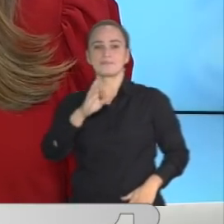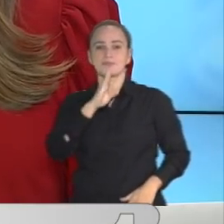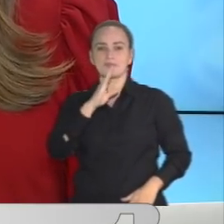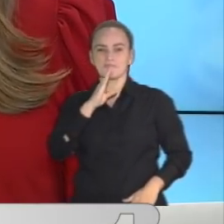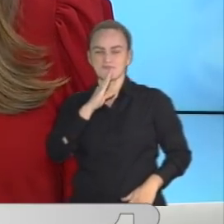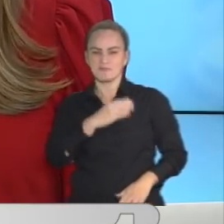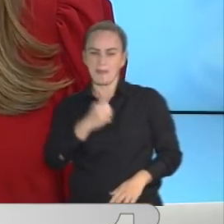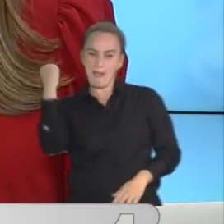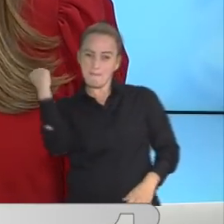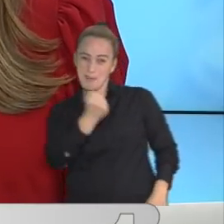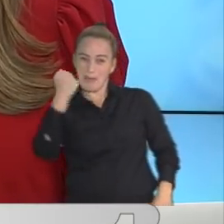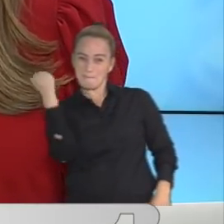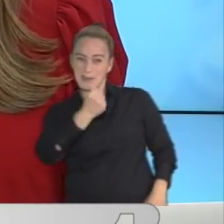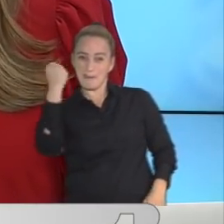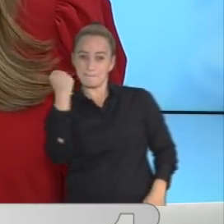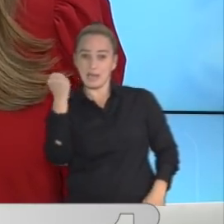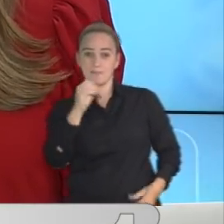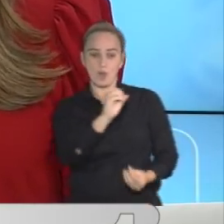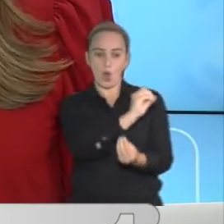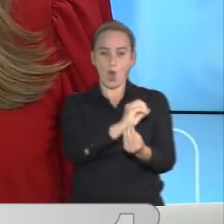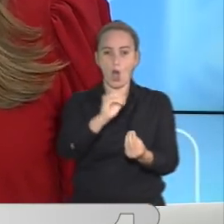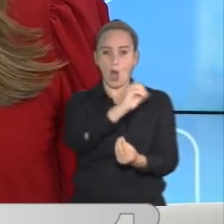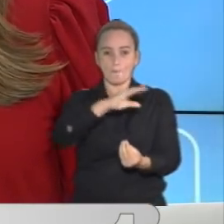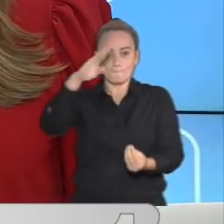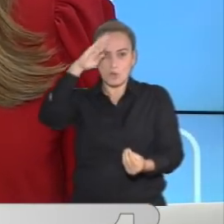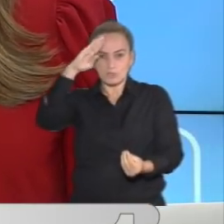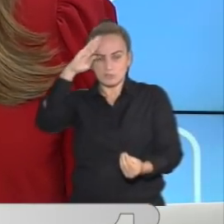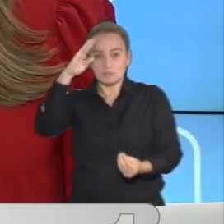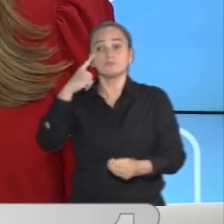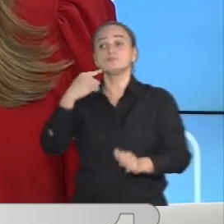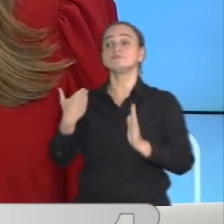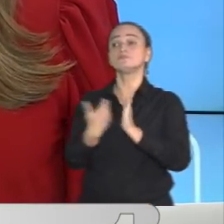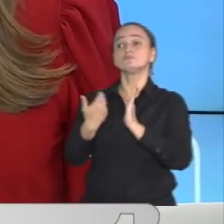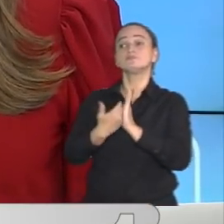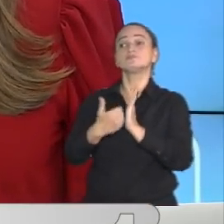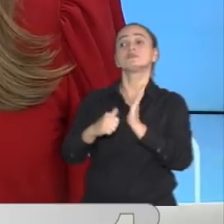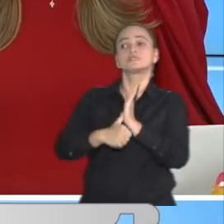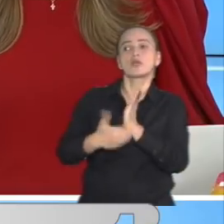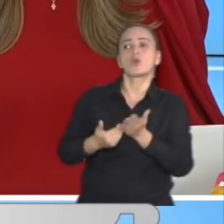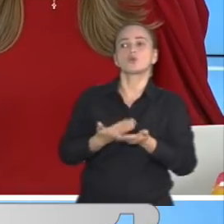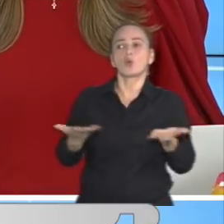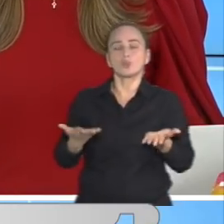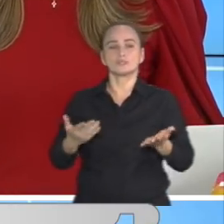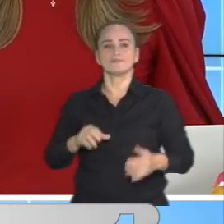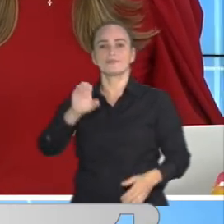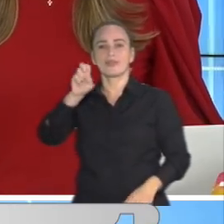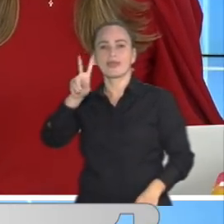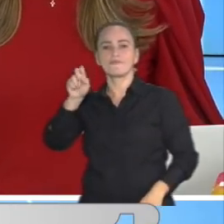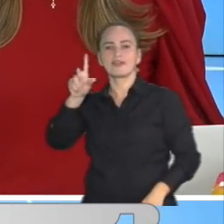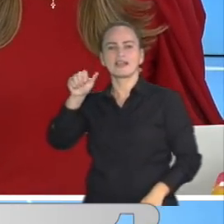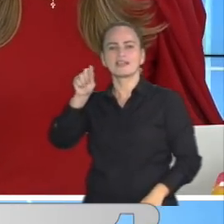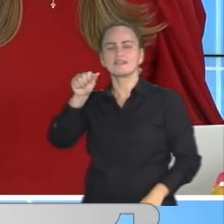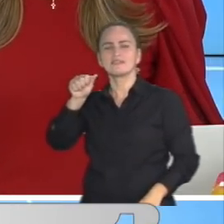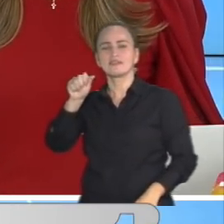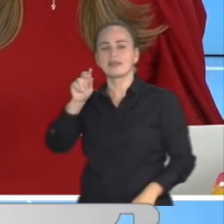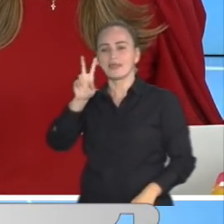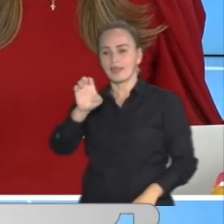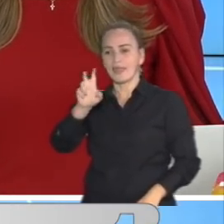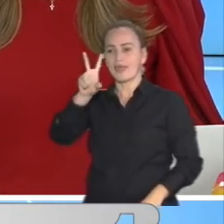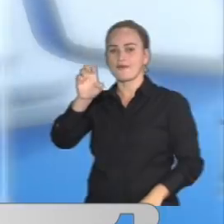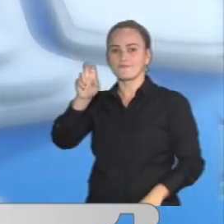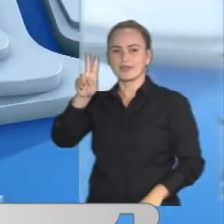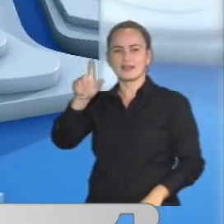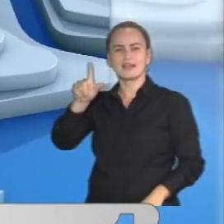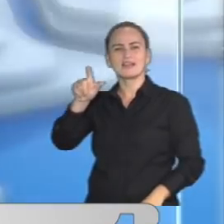intentó agredir con un machete a varios uniformados cuando estos le solicitaron una requisa. Emelín, buenas tardes. ¿Qué va a pasar con el atacante?